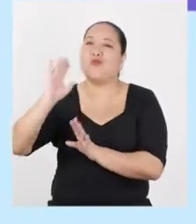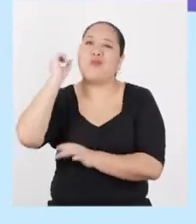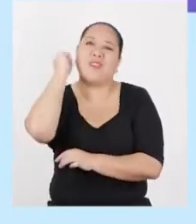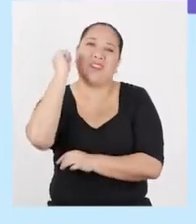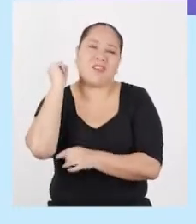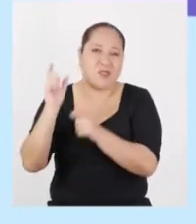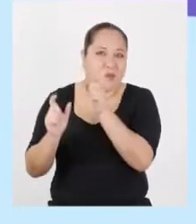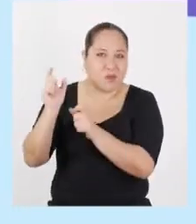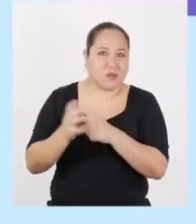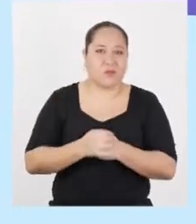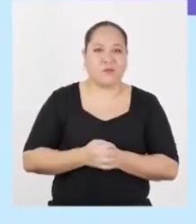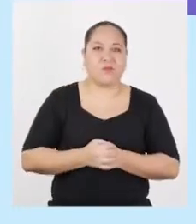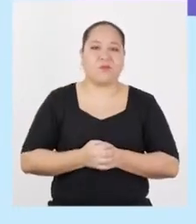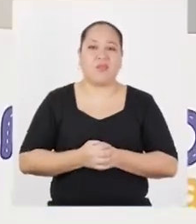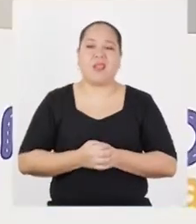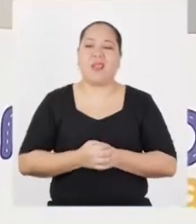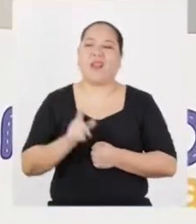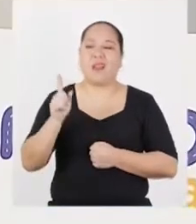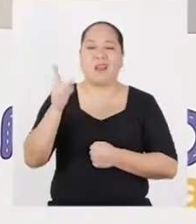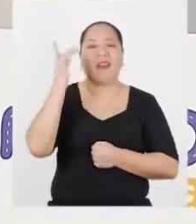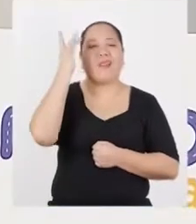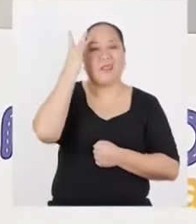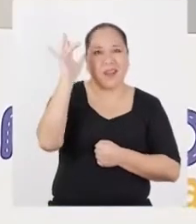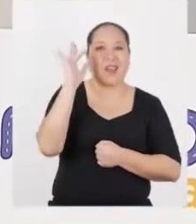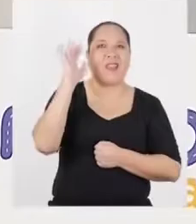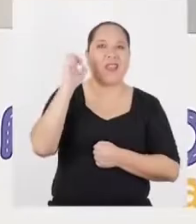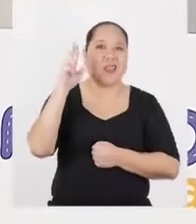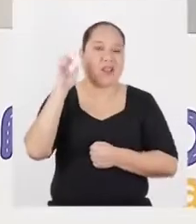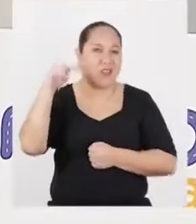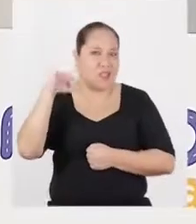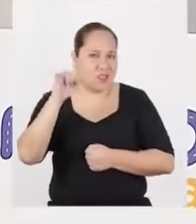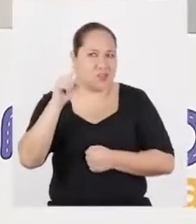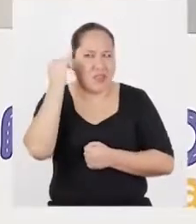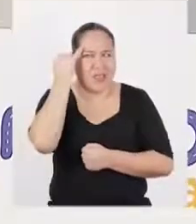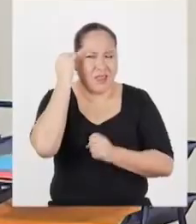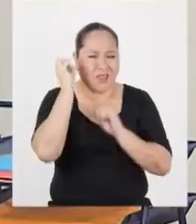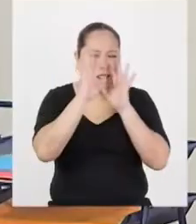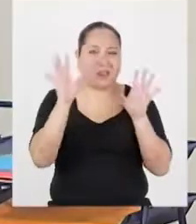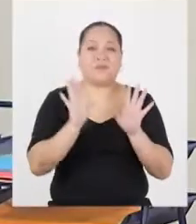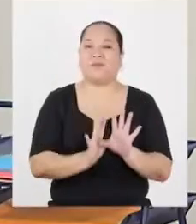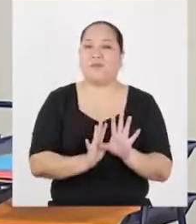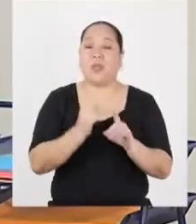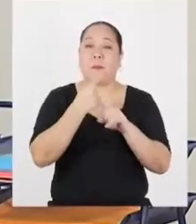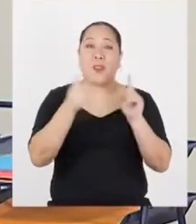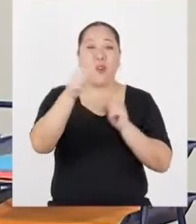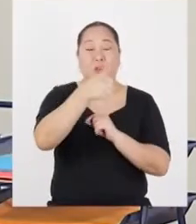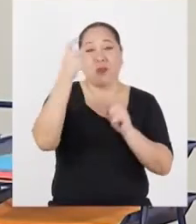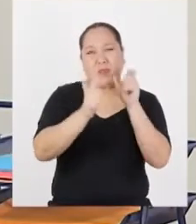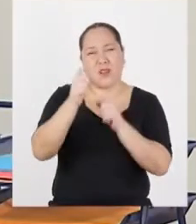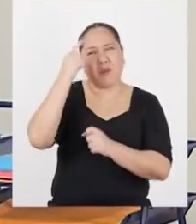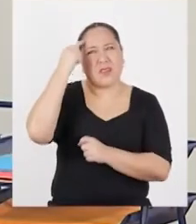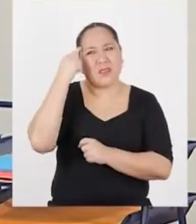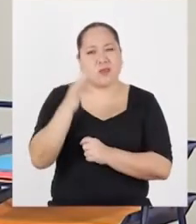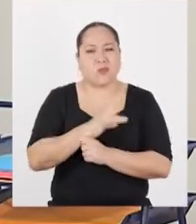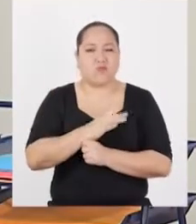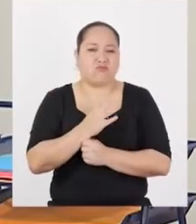derechos de las y los demás. Muy inteligente, Ernesto. Tiene ideas muy claras. Sin embargo, hay otros que creen que